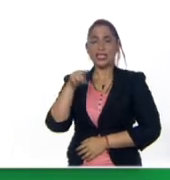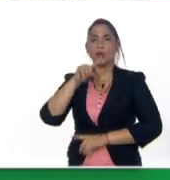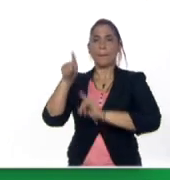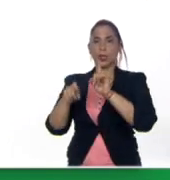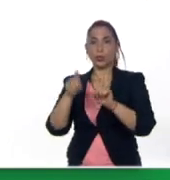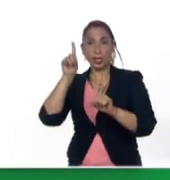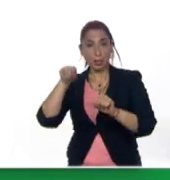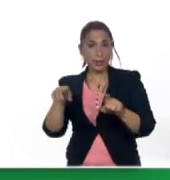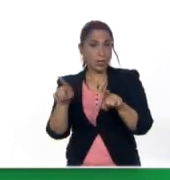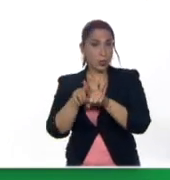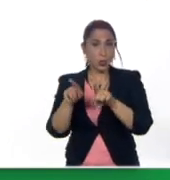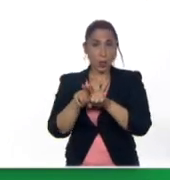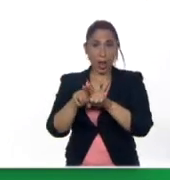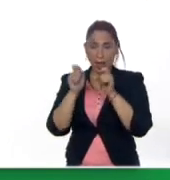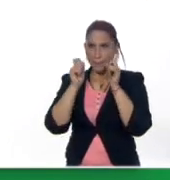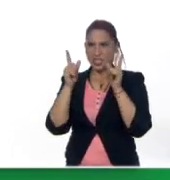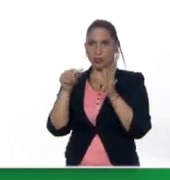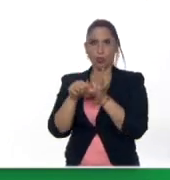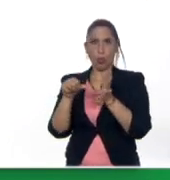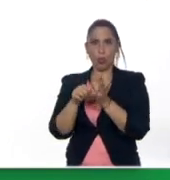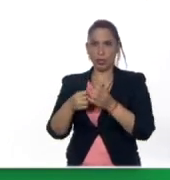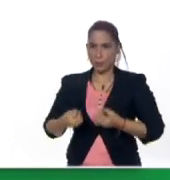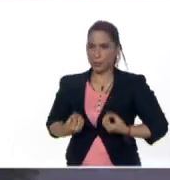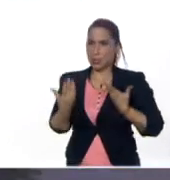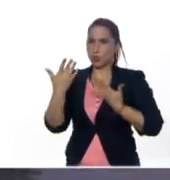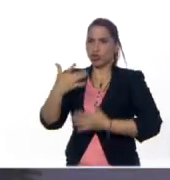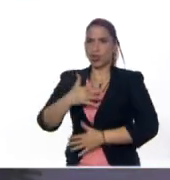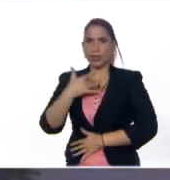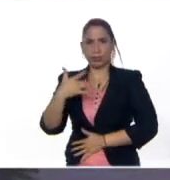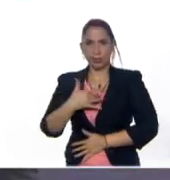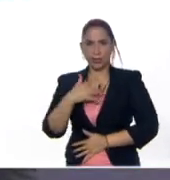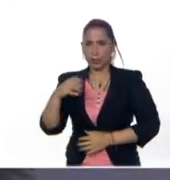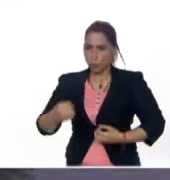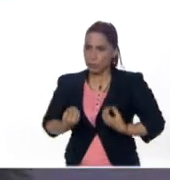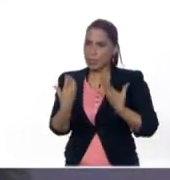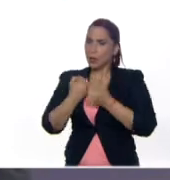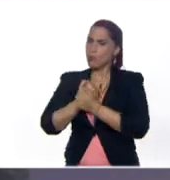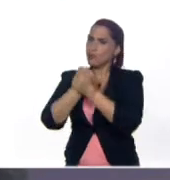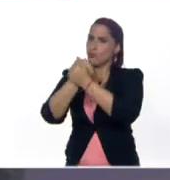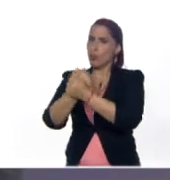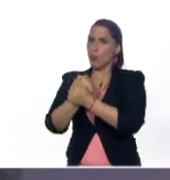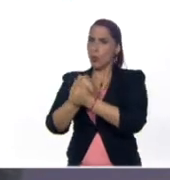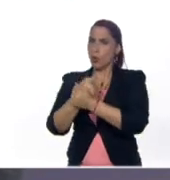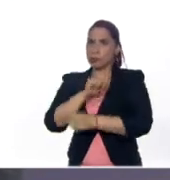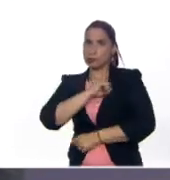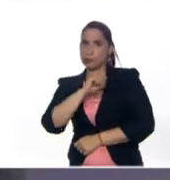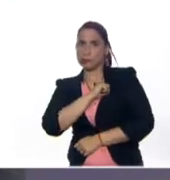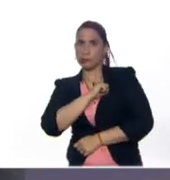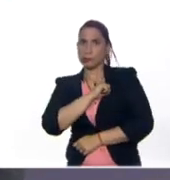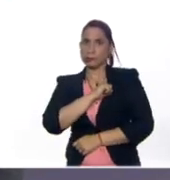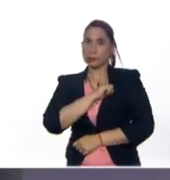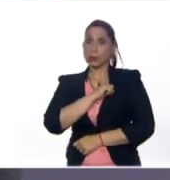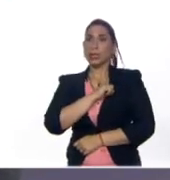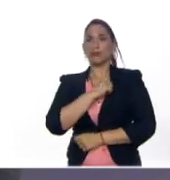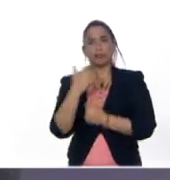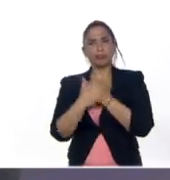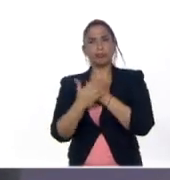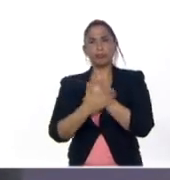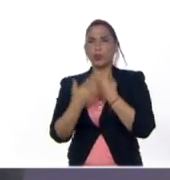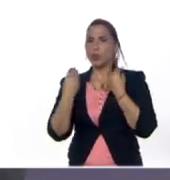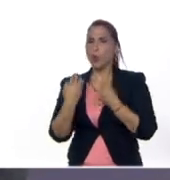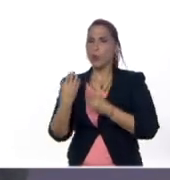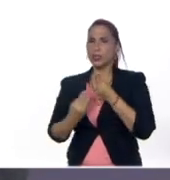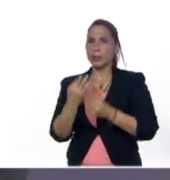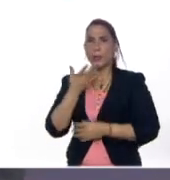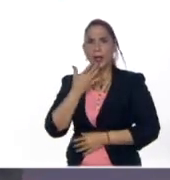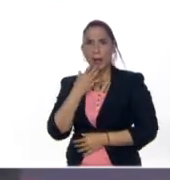Igualmente los signos de admiración, donde expresamos sentimientos, expresamos amor, susto, terror, ternura, ¿cómo lo hacemos cuando